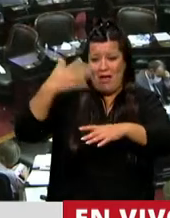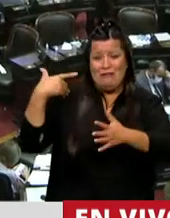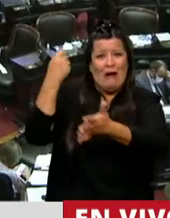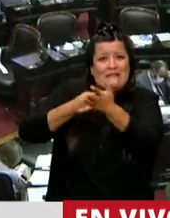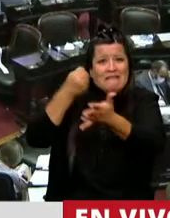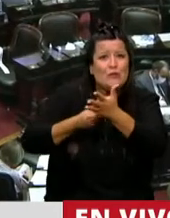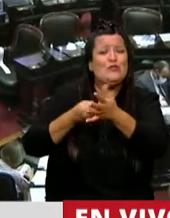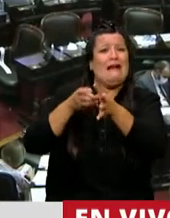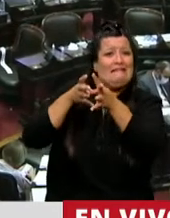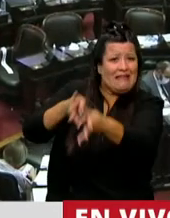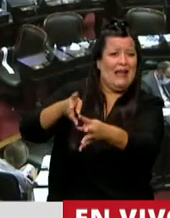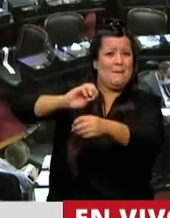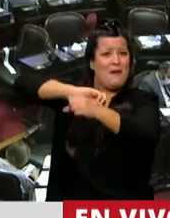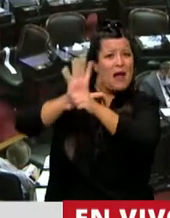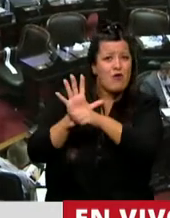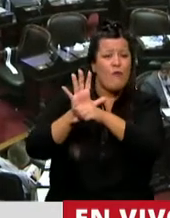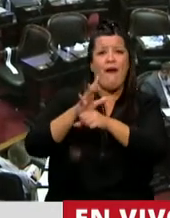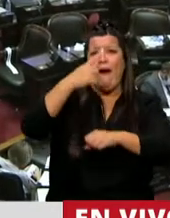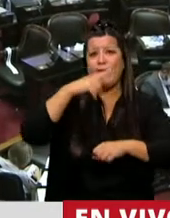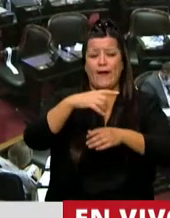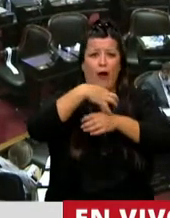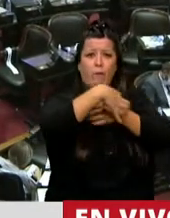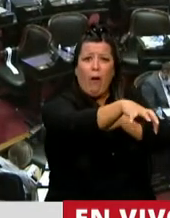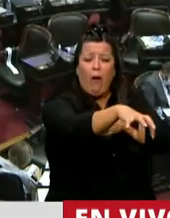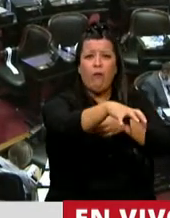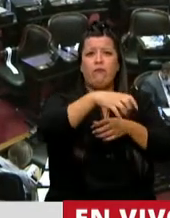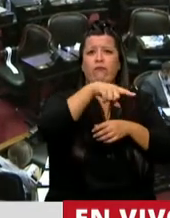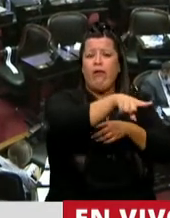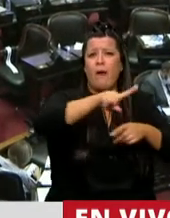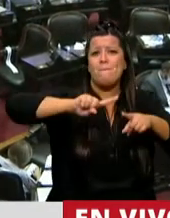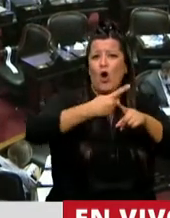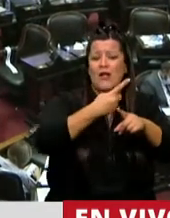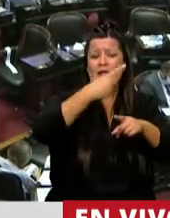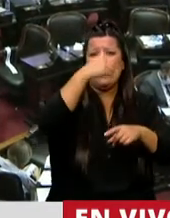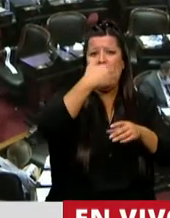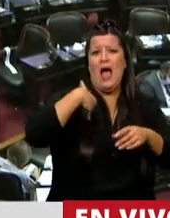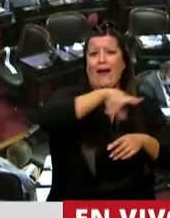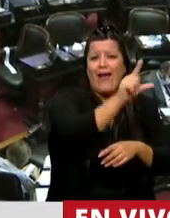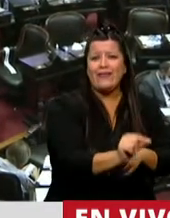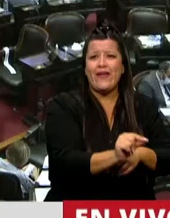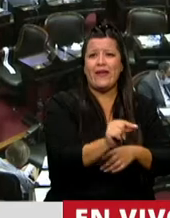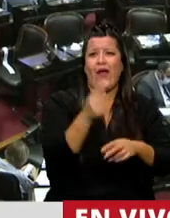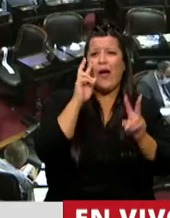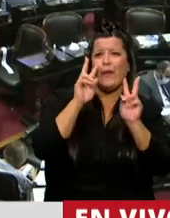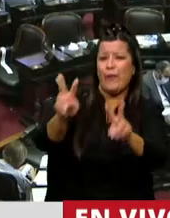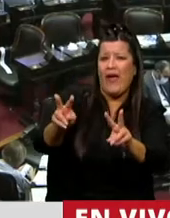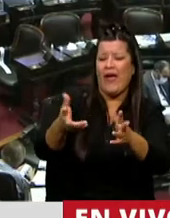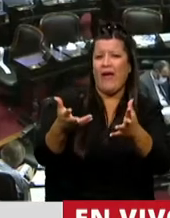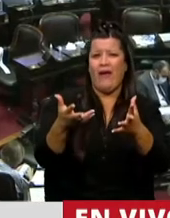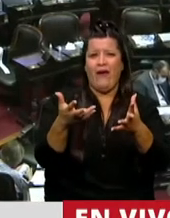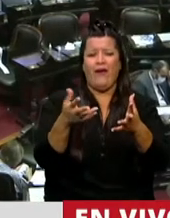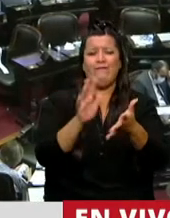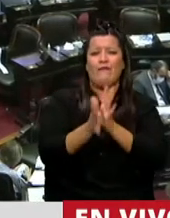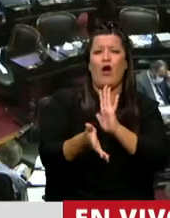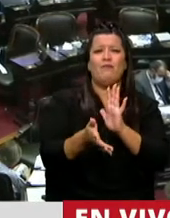contra esta pandemia mundial, un sector de la dirigencia política argentina vio en los costos sociales, en los